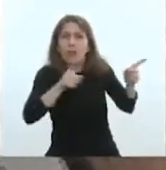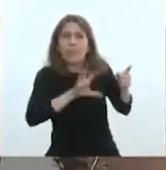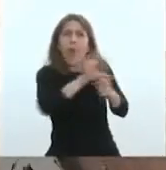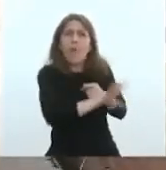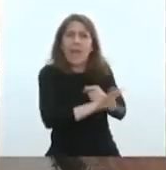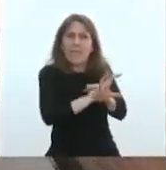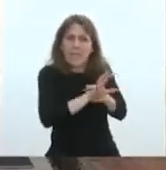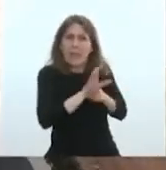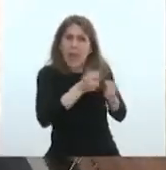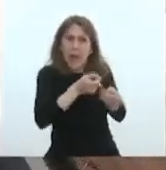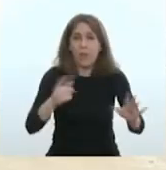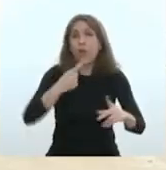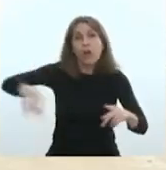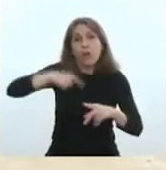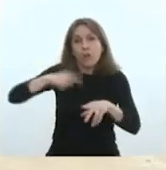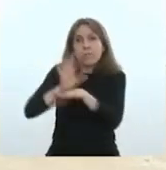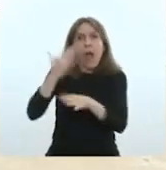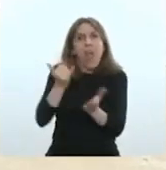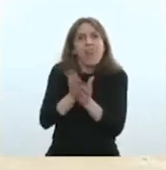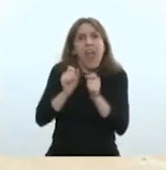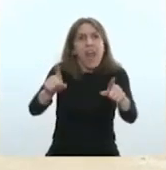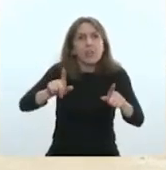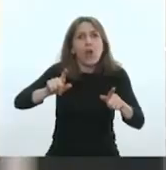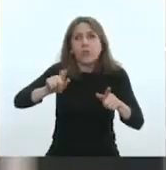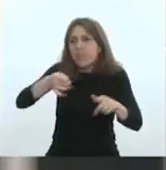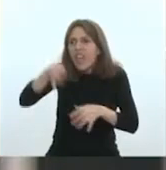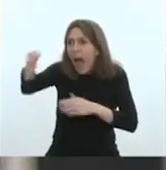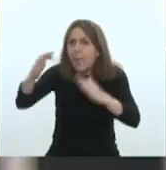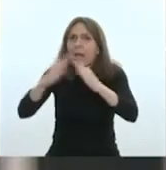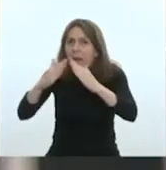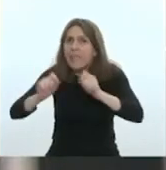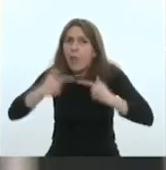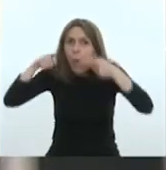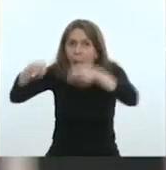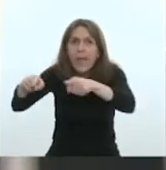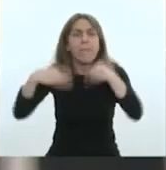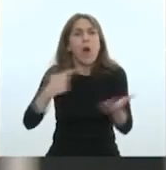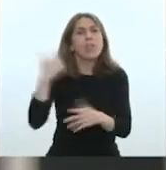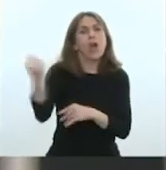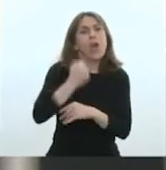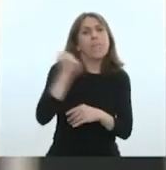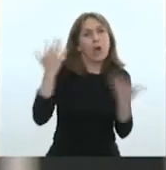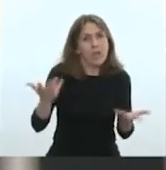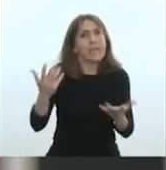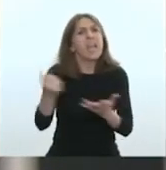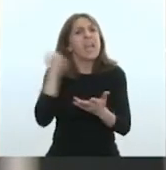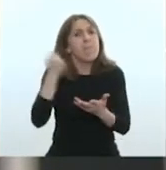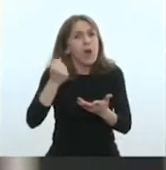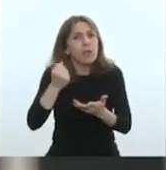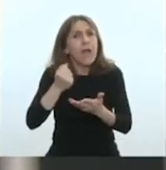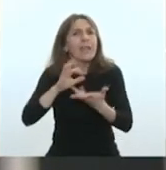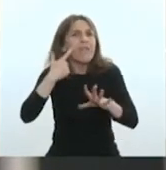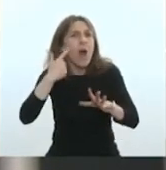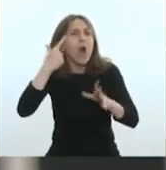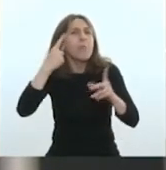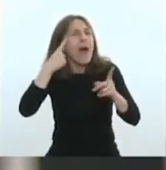Concebimos el derecho a la vivienda como una forma del derecho al trabajo, por eso la importancia de ver este esquema